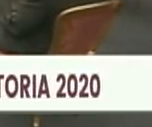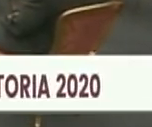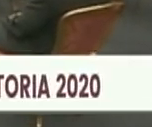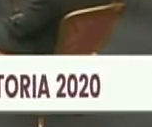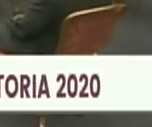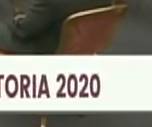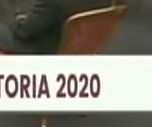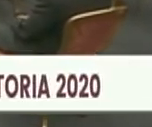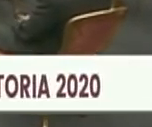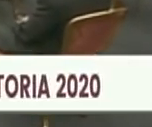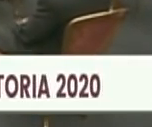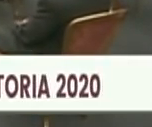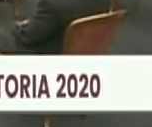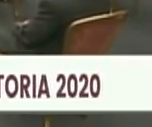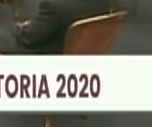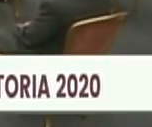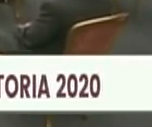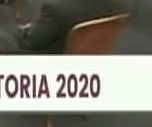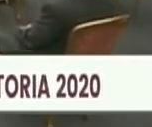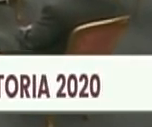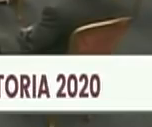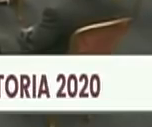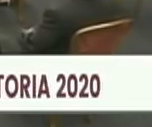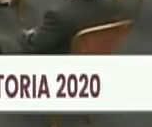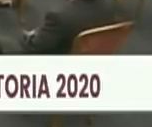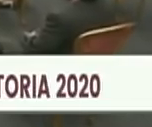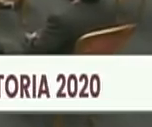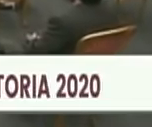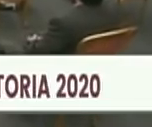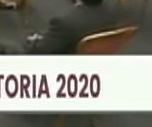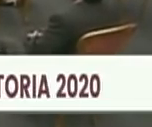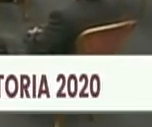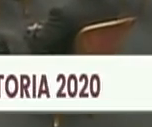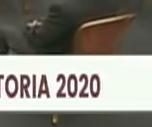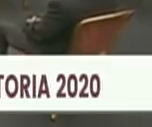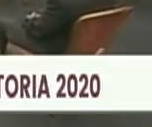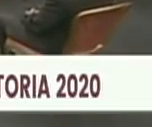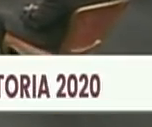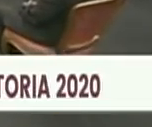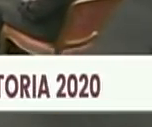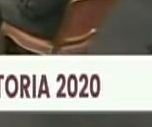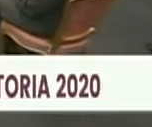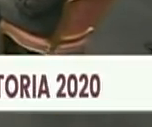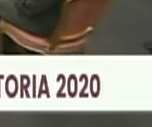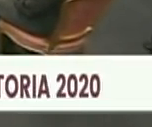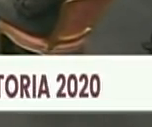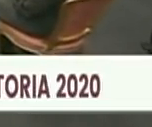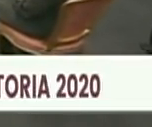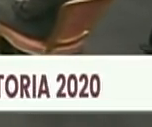Es el año del Bicentenario de la Batalla de Carabobo y Venezuela celebra por todo lo alto.